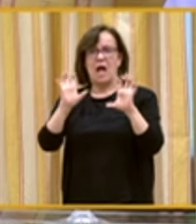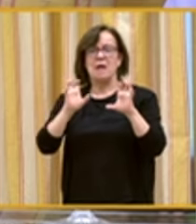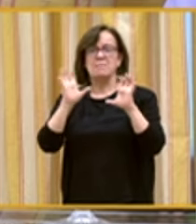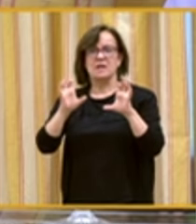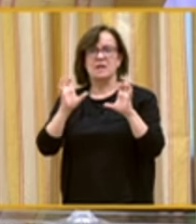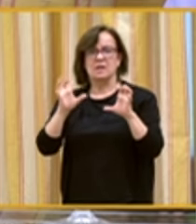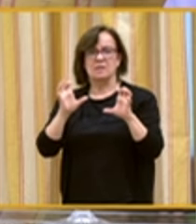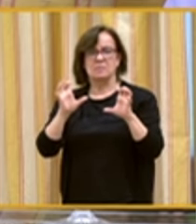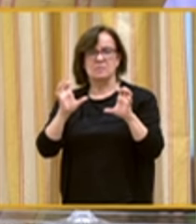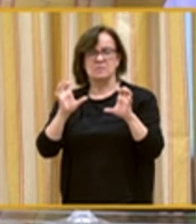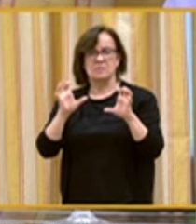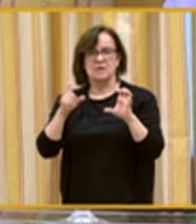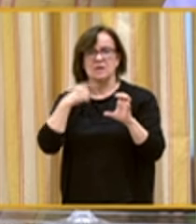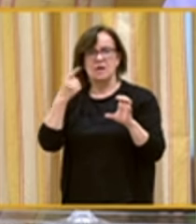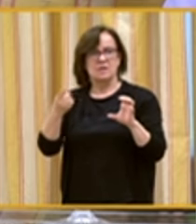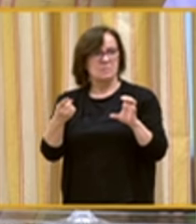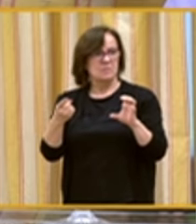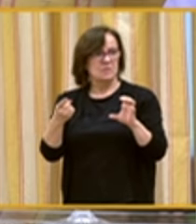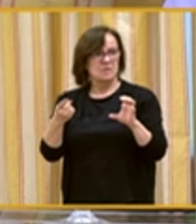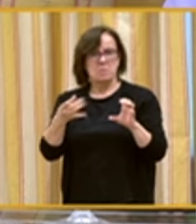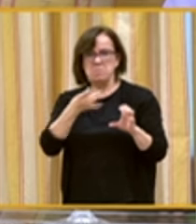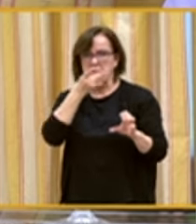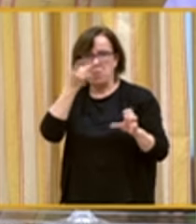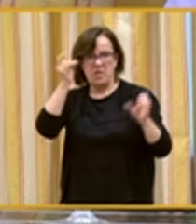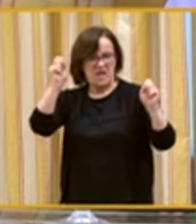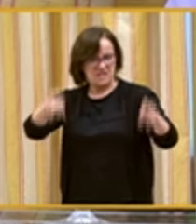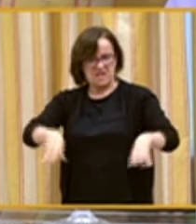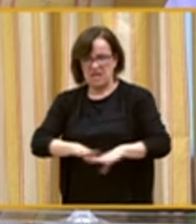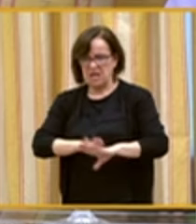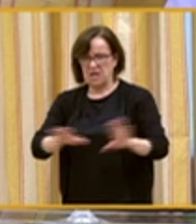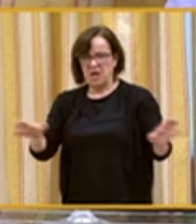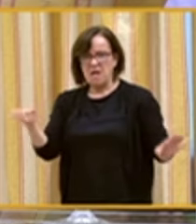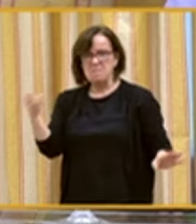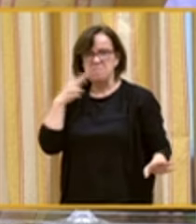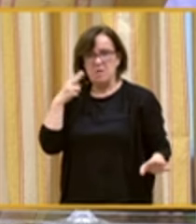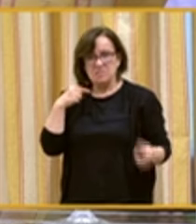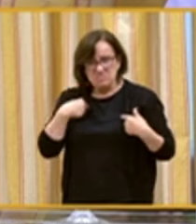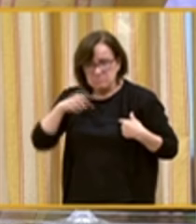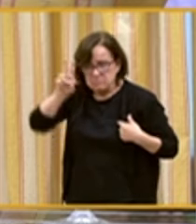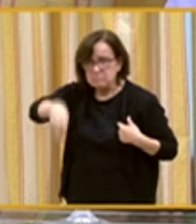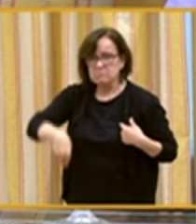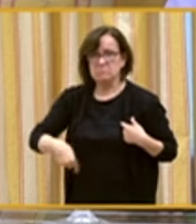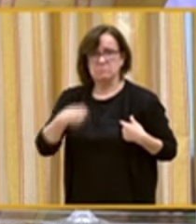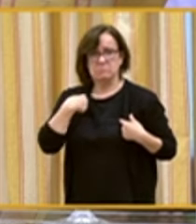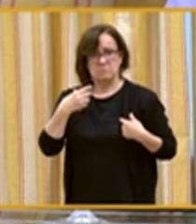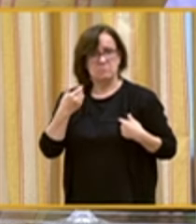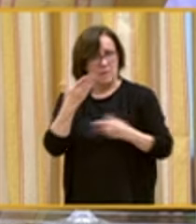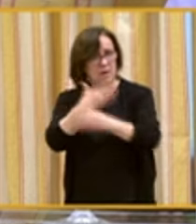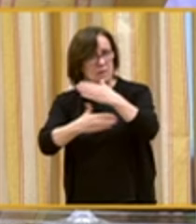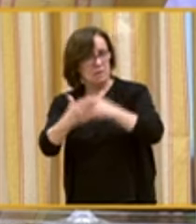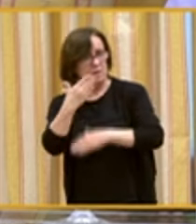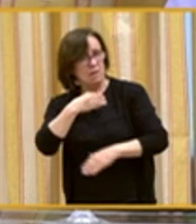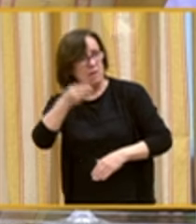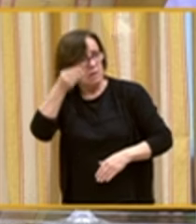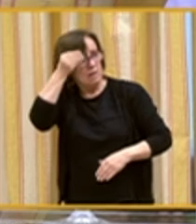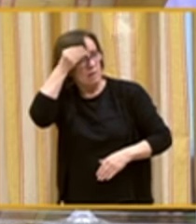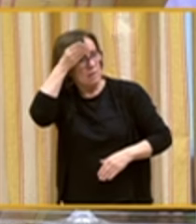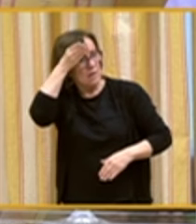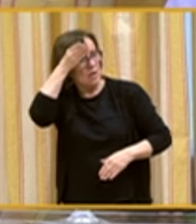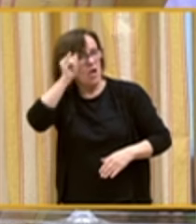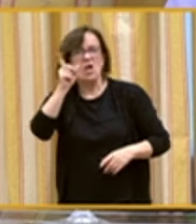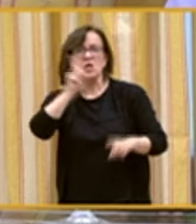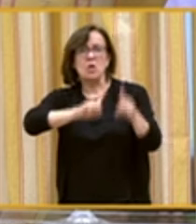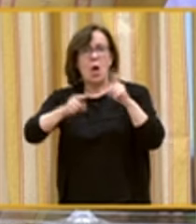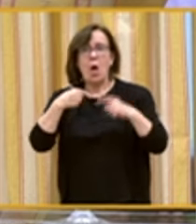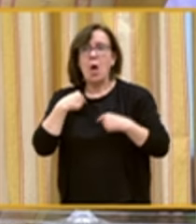a decir sin vergüenza ni miedo que tienes discapacidad intelectual, que no vales